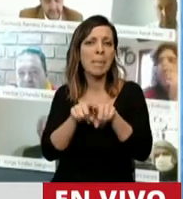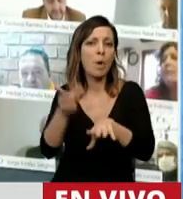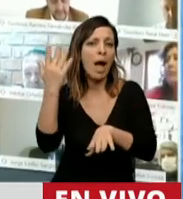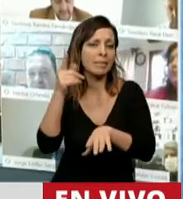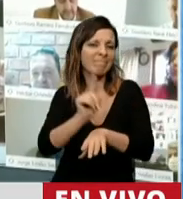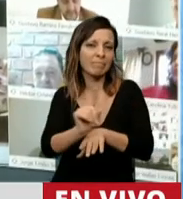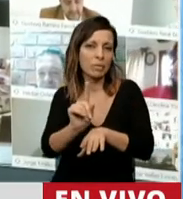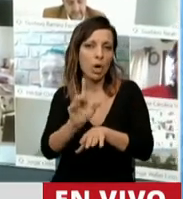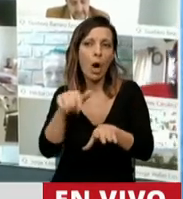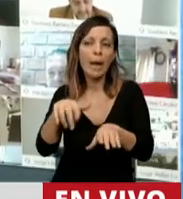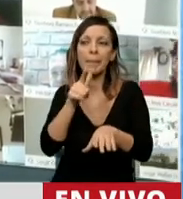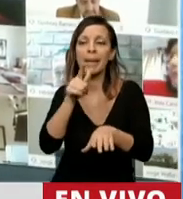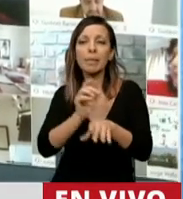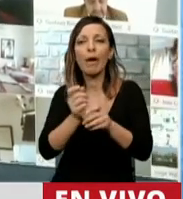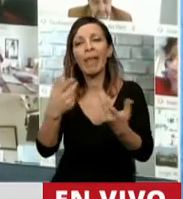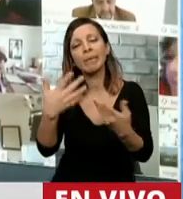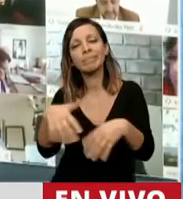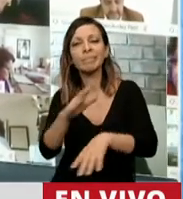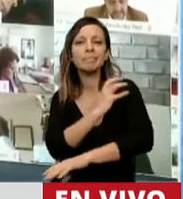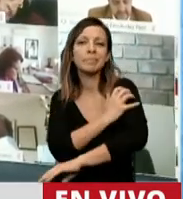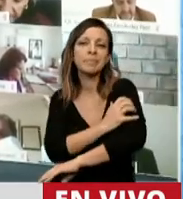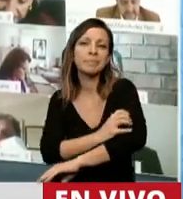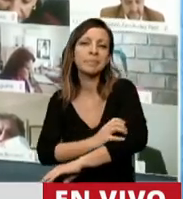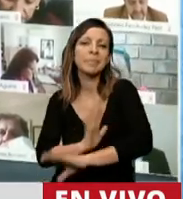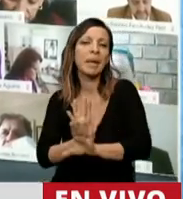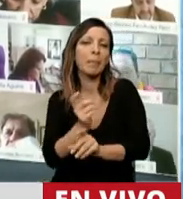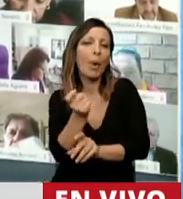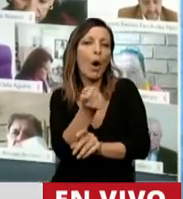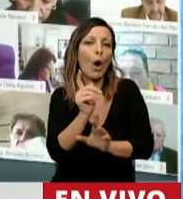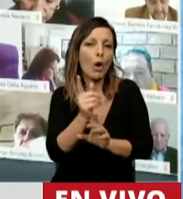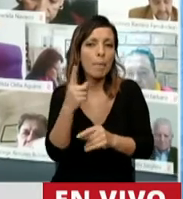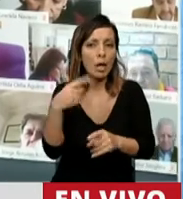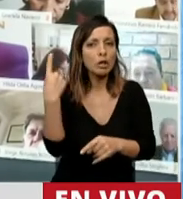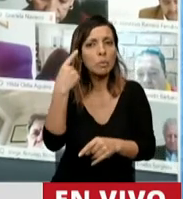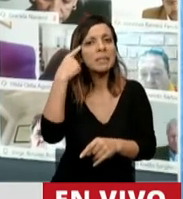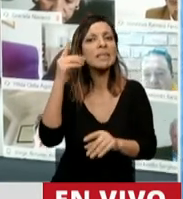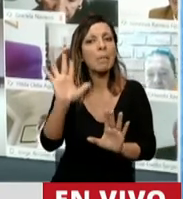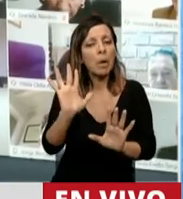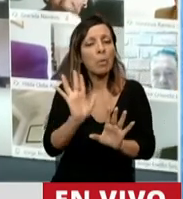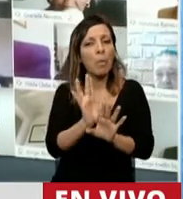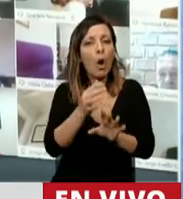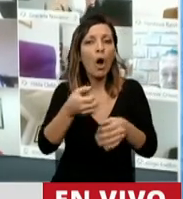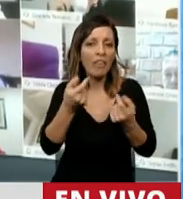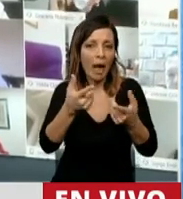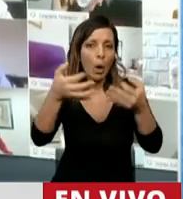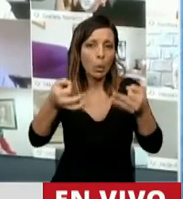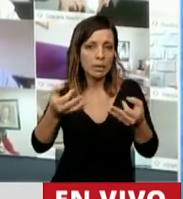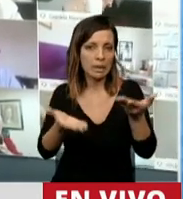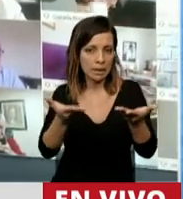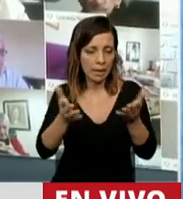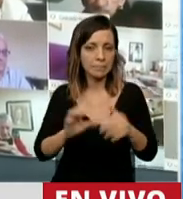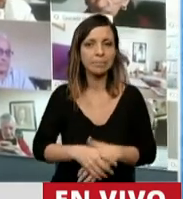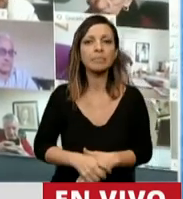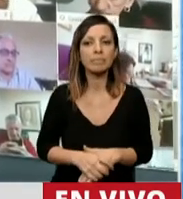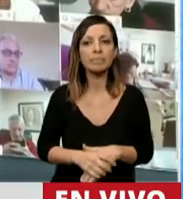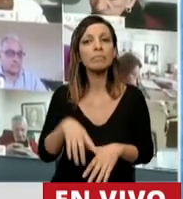más bien suenan a pobres, pero no dejan de señalar un aspecto que creemos es de estricta justicia. Y vamos